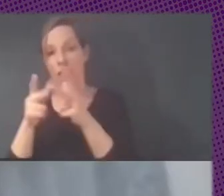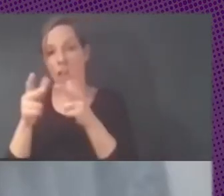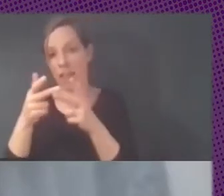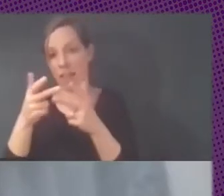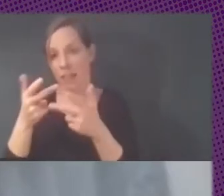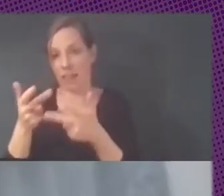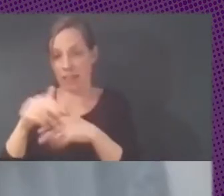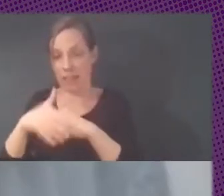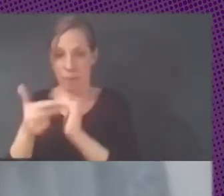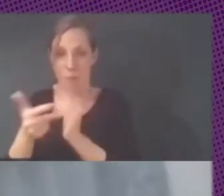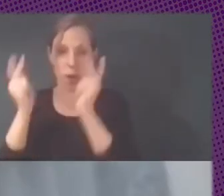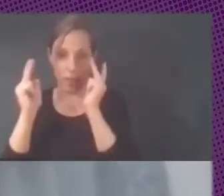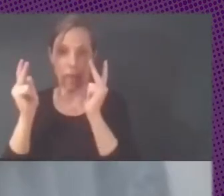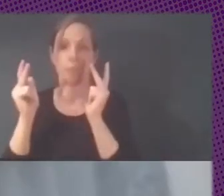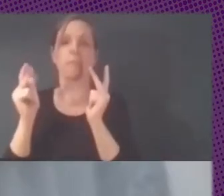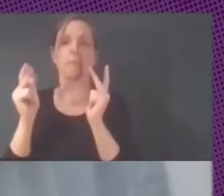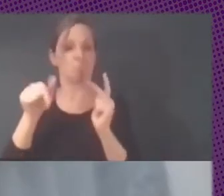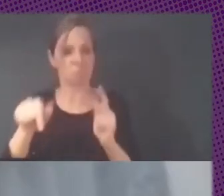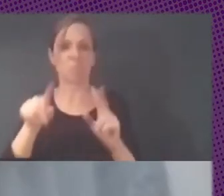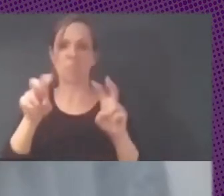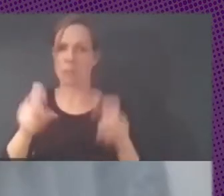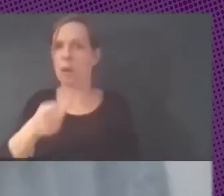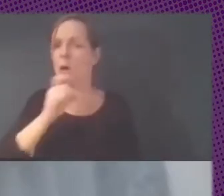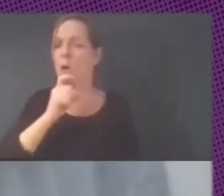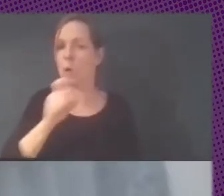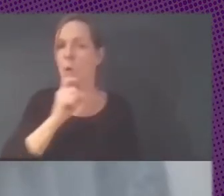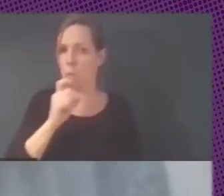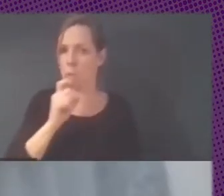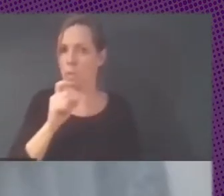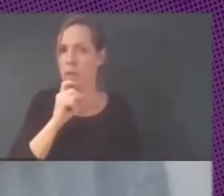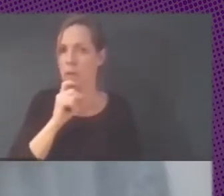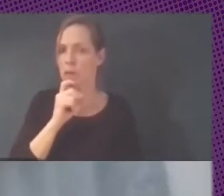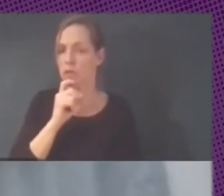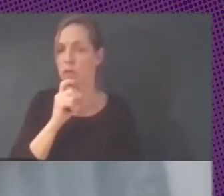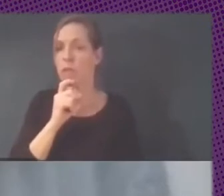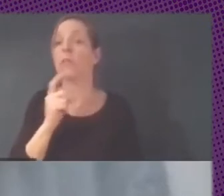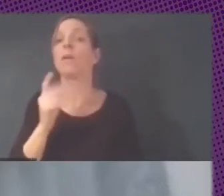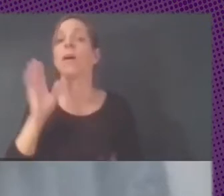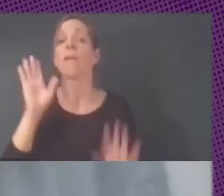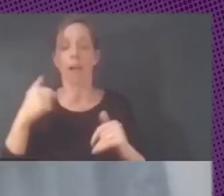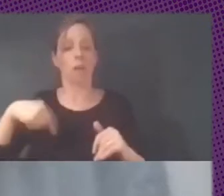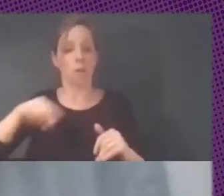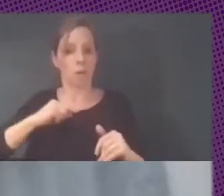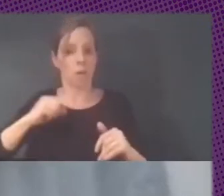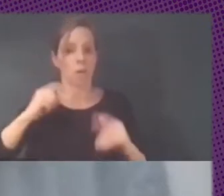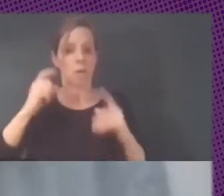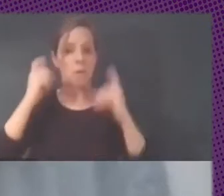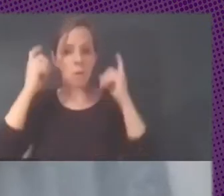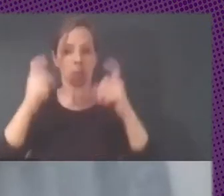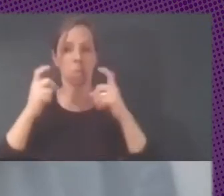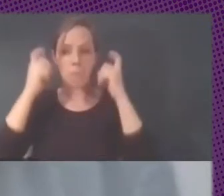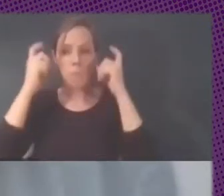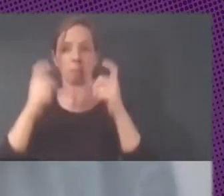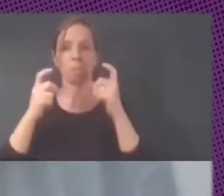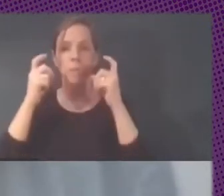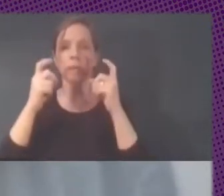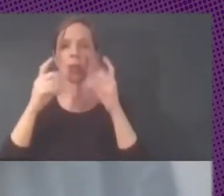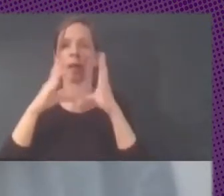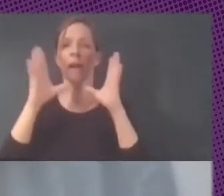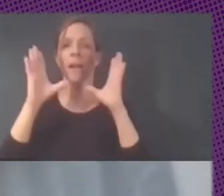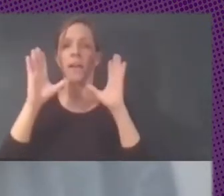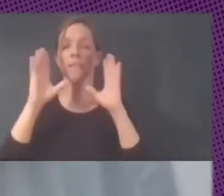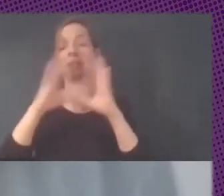muy complejo, muchas veces, algunos temas, y lo que se logró en un acuerdo fue una ley bastante